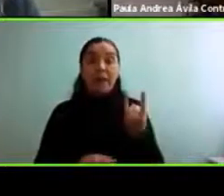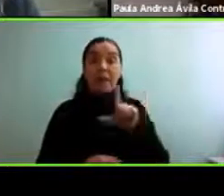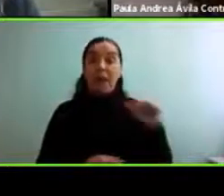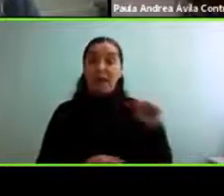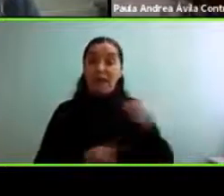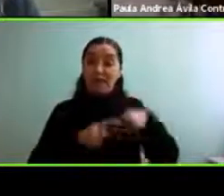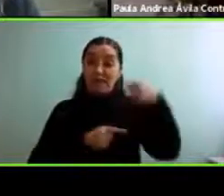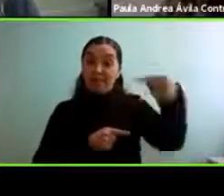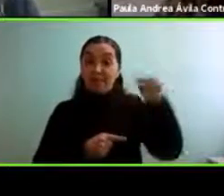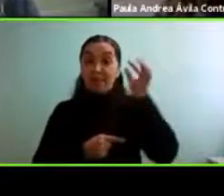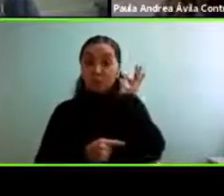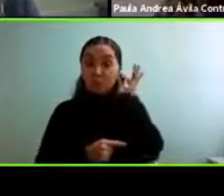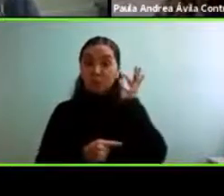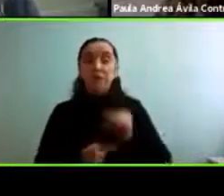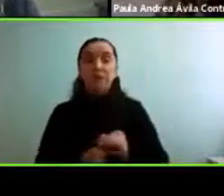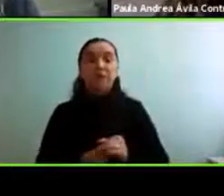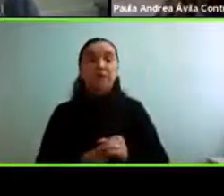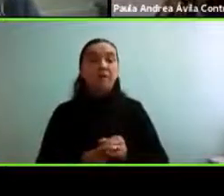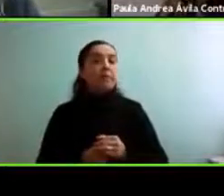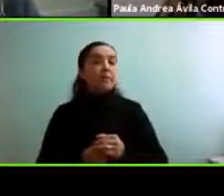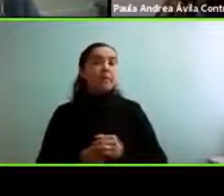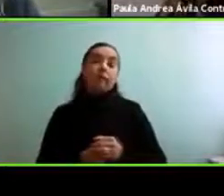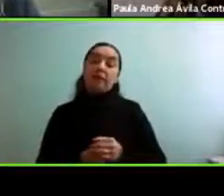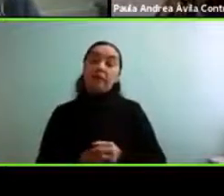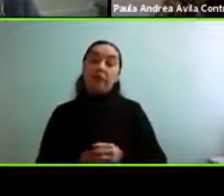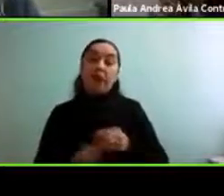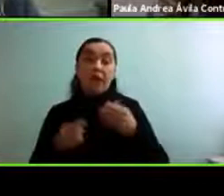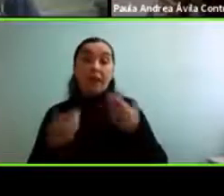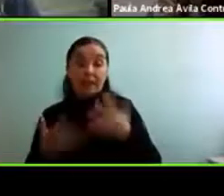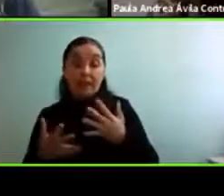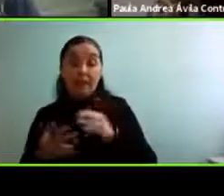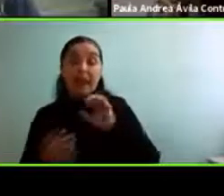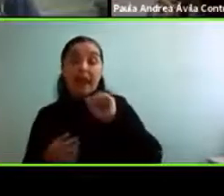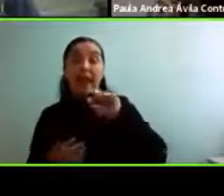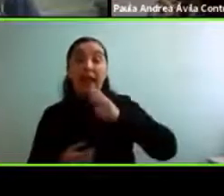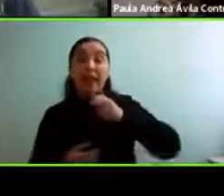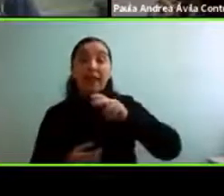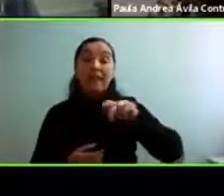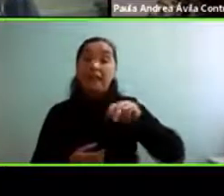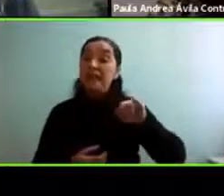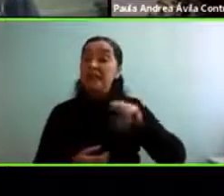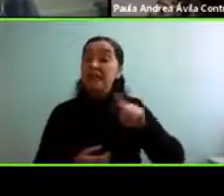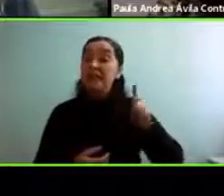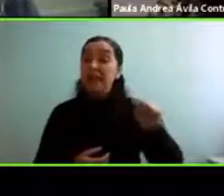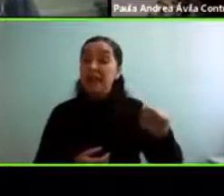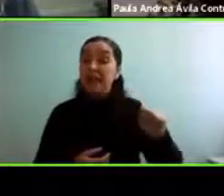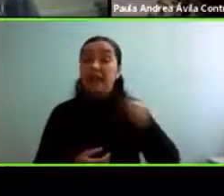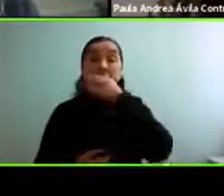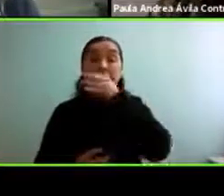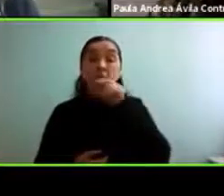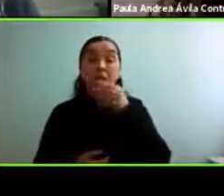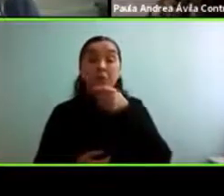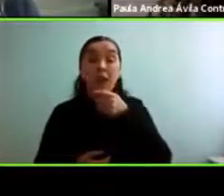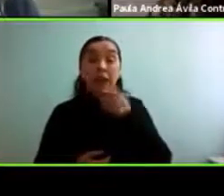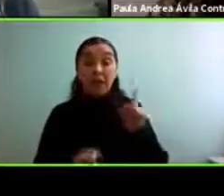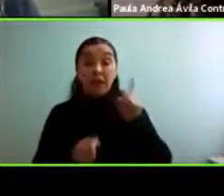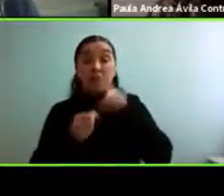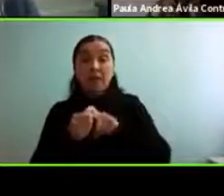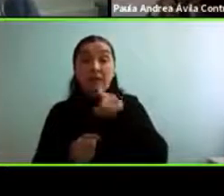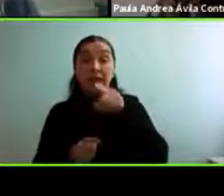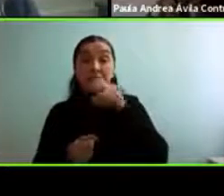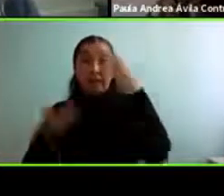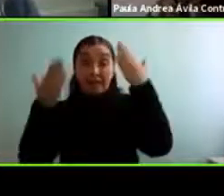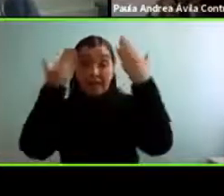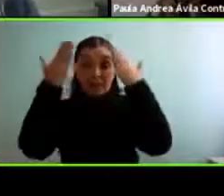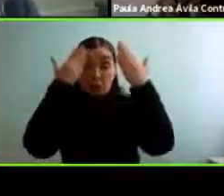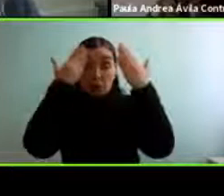Recién estuvimos con Anieska, yo les comentaba a la gente que se ha sumado recién a la transmisión, que Anieska es psicóloga de la Universidad